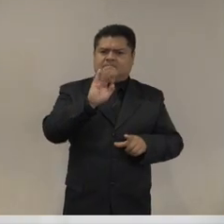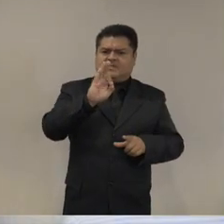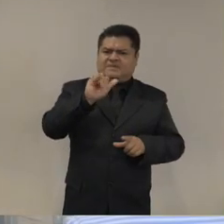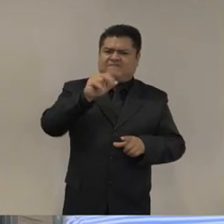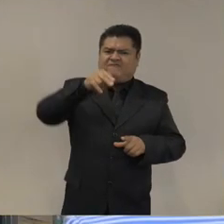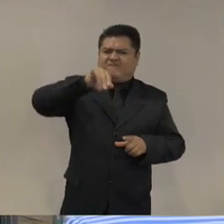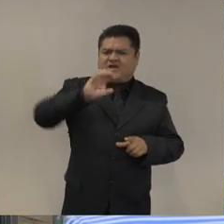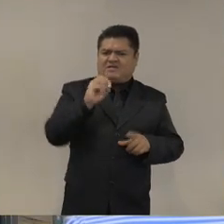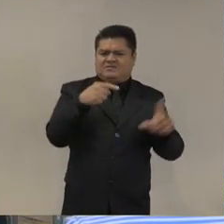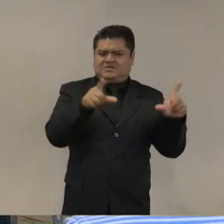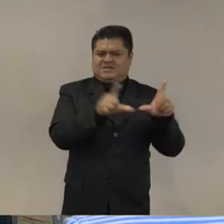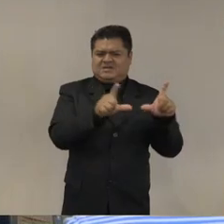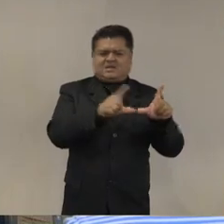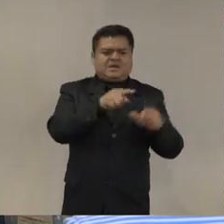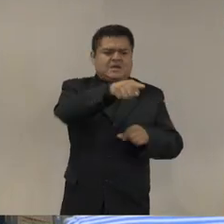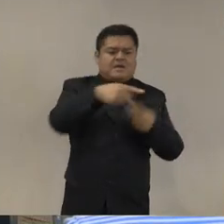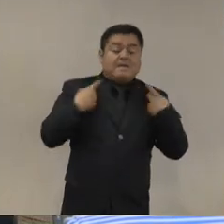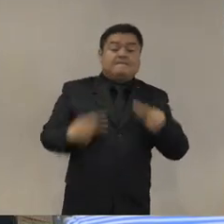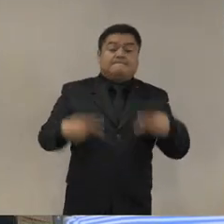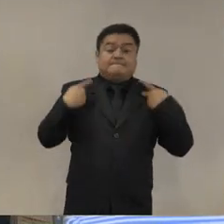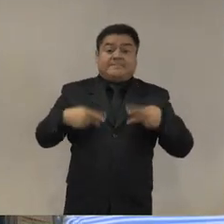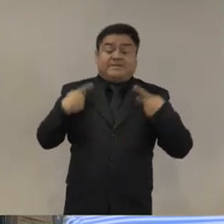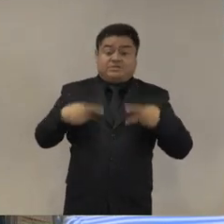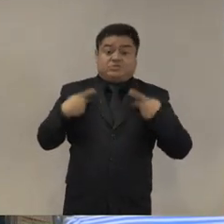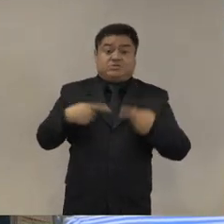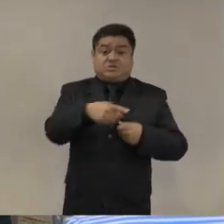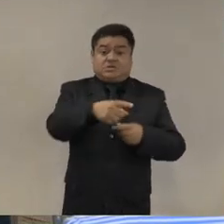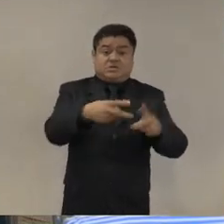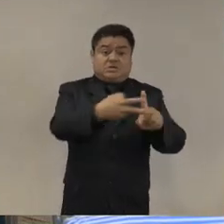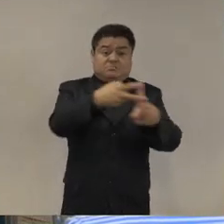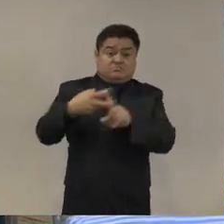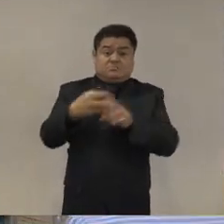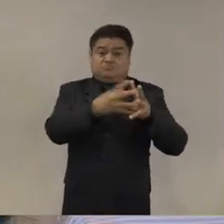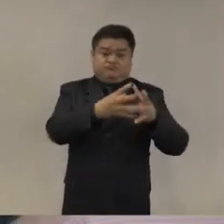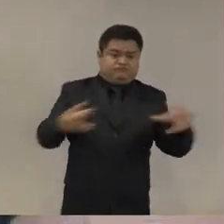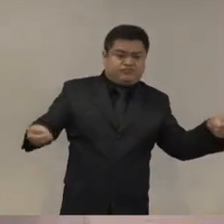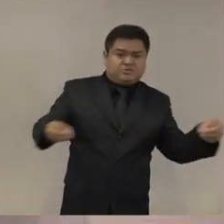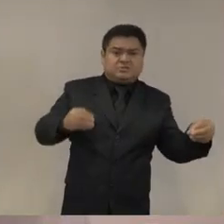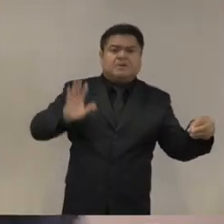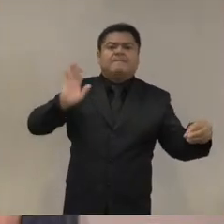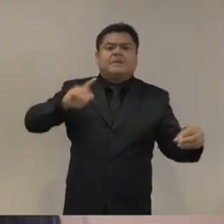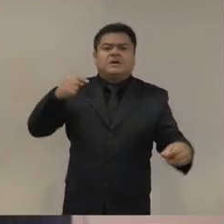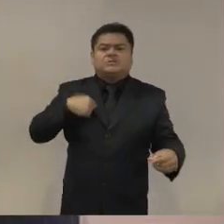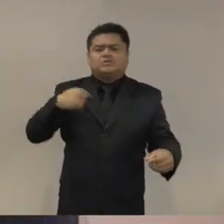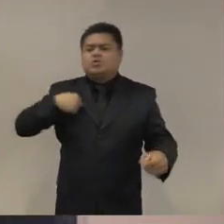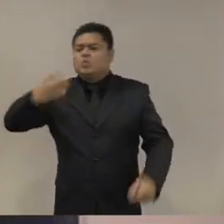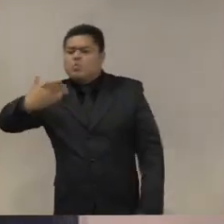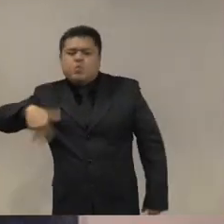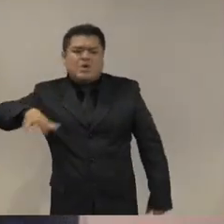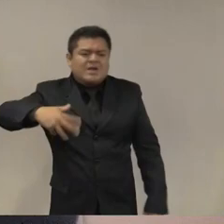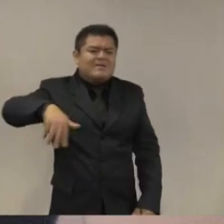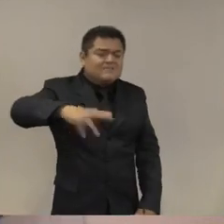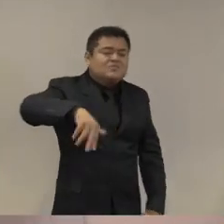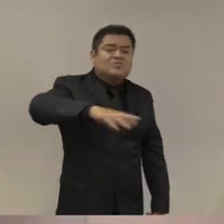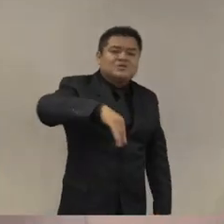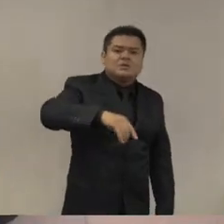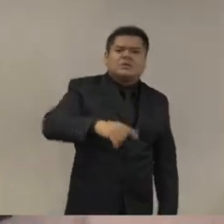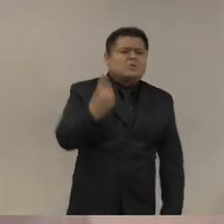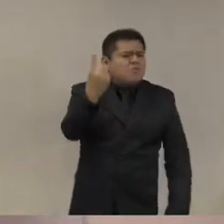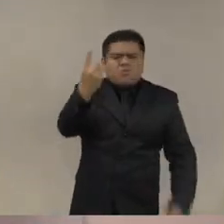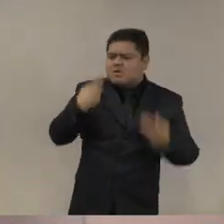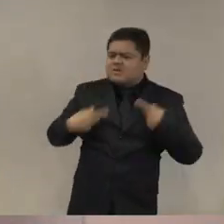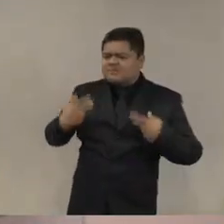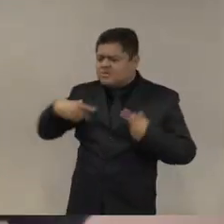el comité de madres de Eureka adoptando desaparecidos adoptemos a una víctima en nuestros